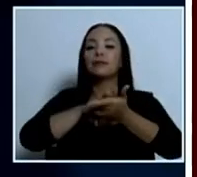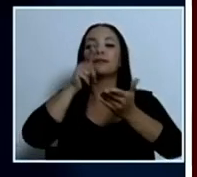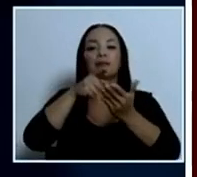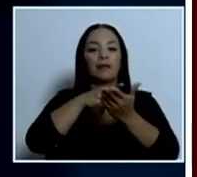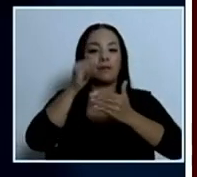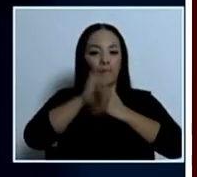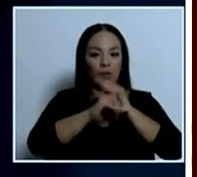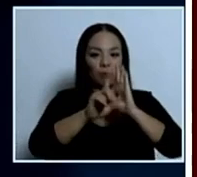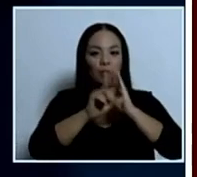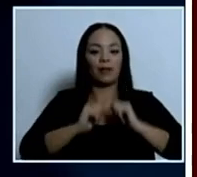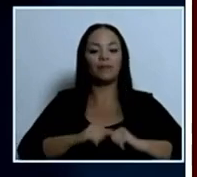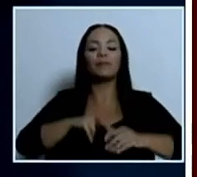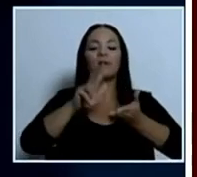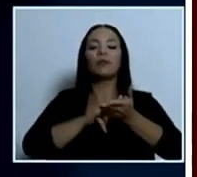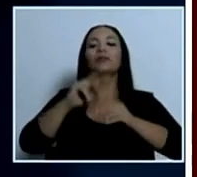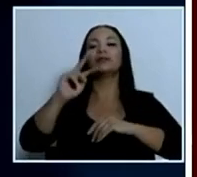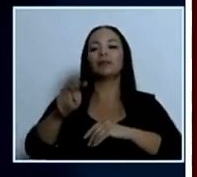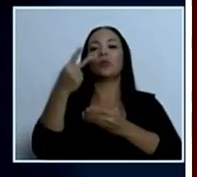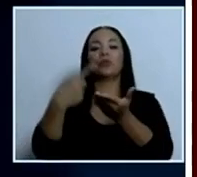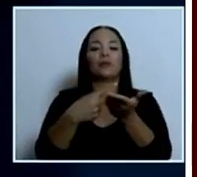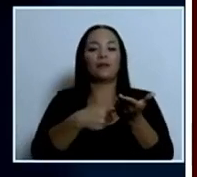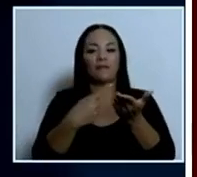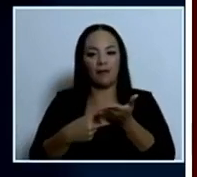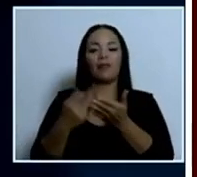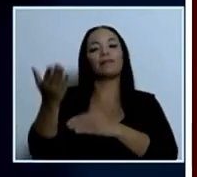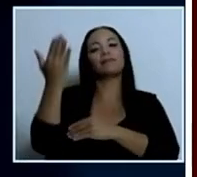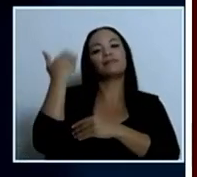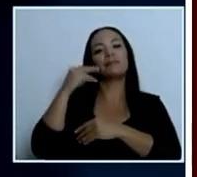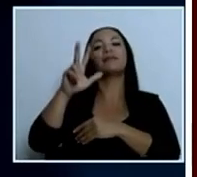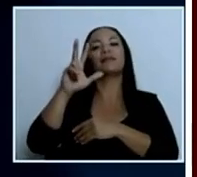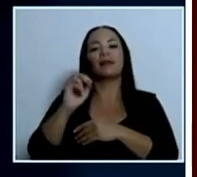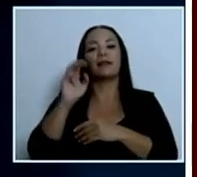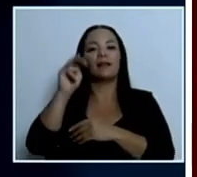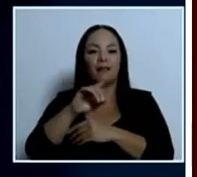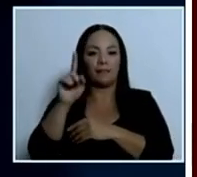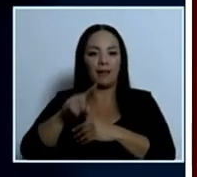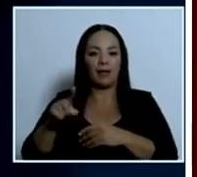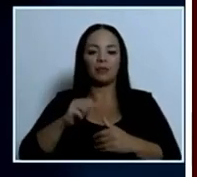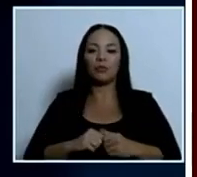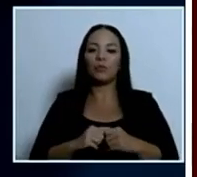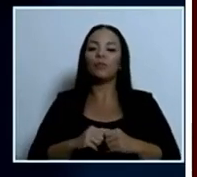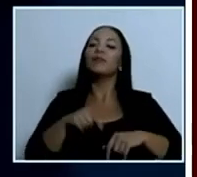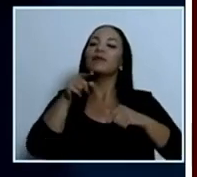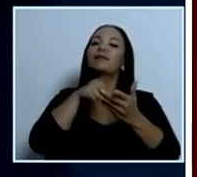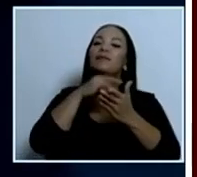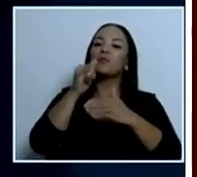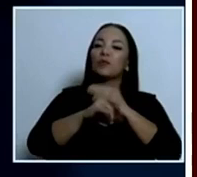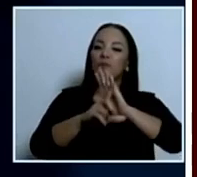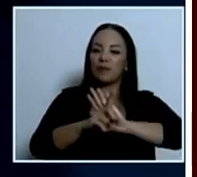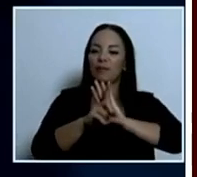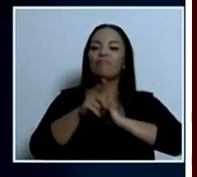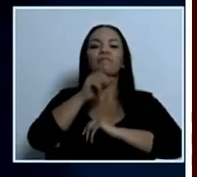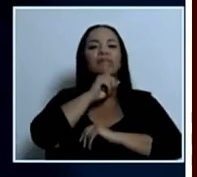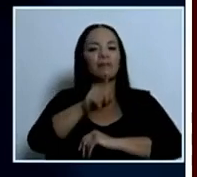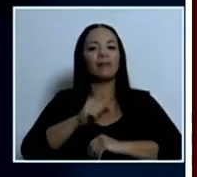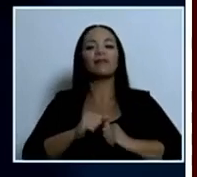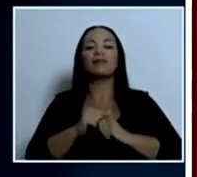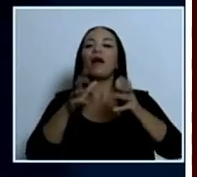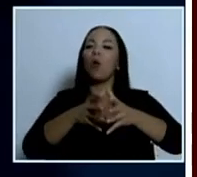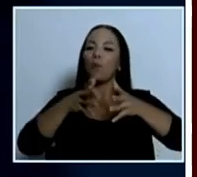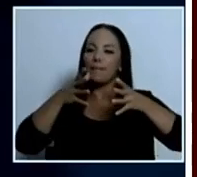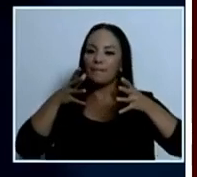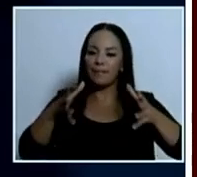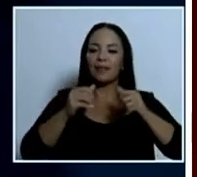que aprobaron en segundo debate el pasado 30 de marzo. Es un proyecto de ley que definitivamente aumenta